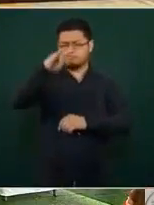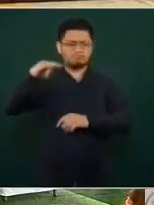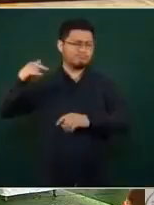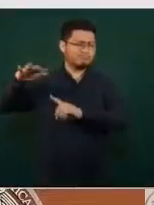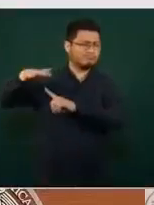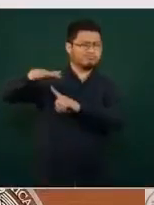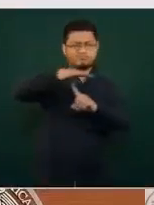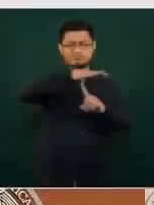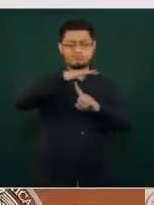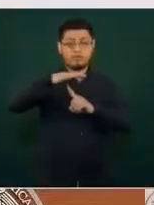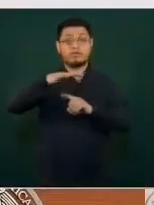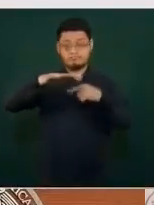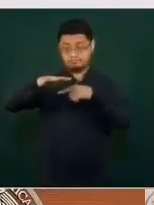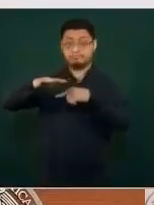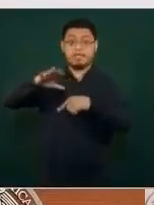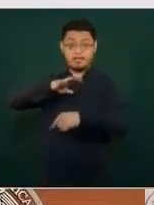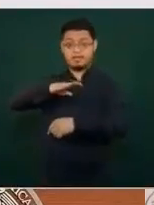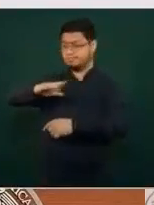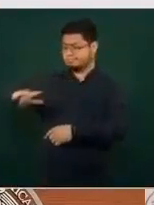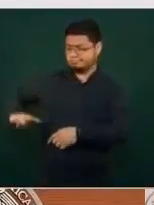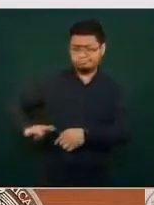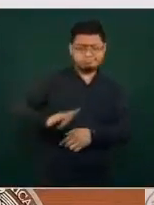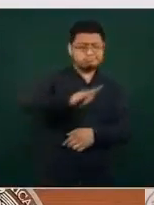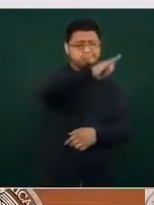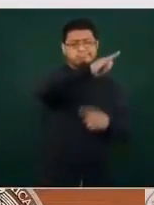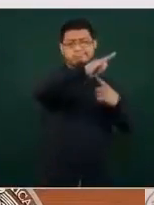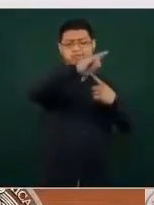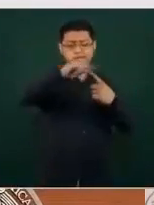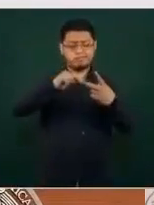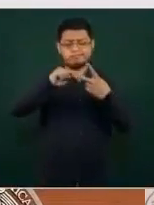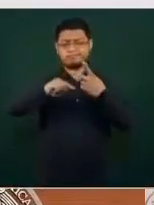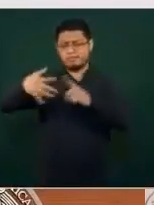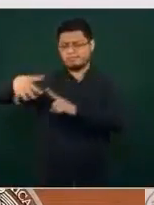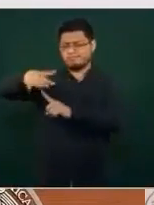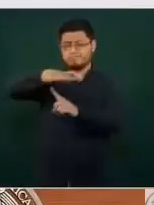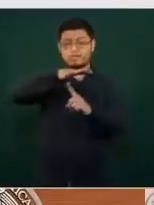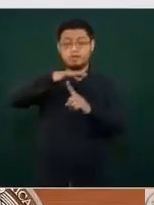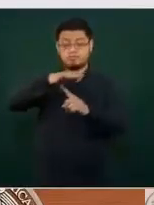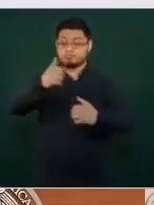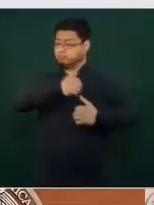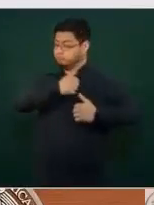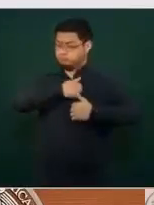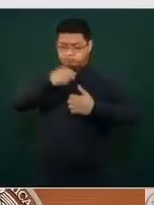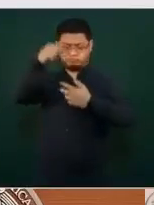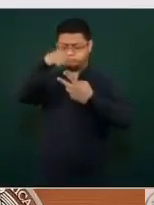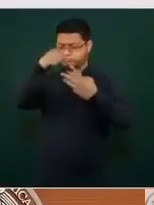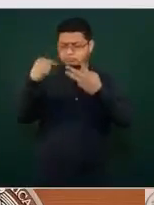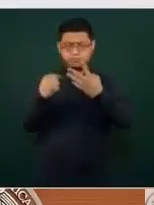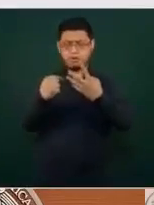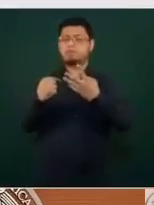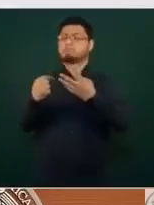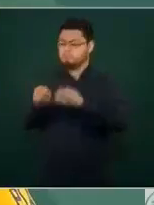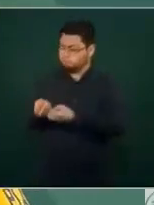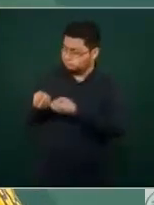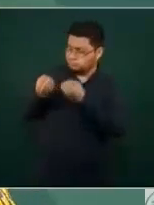a través de aviones y helicópteros de la Fuerza Aérea Mexicana, de la Armada de México y de la Guardia Nacional. Esto nos ha